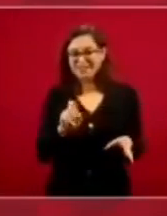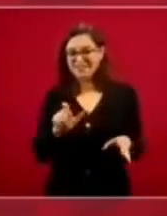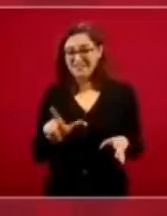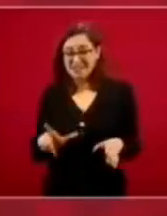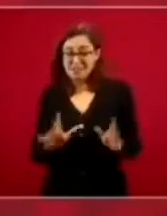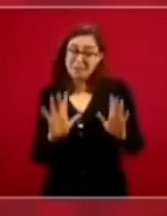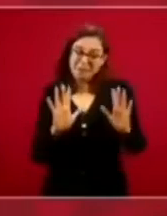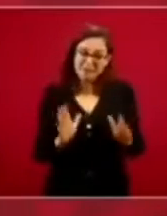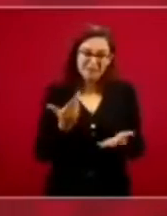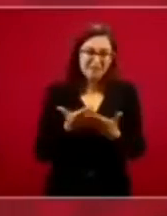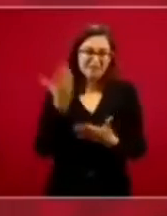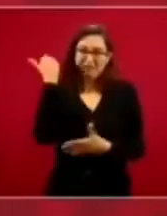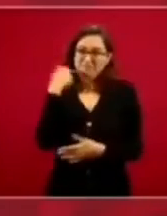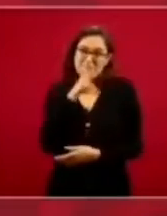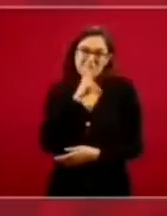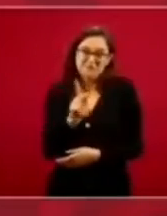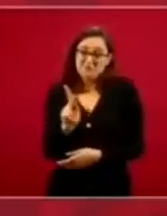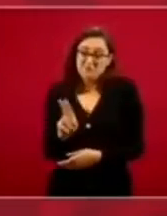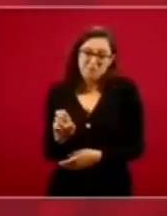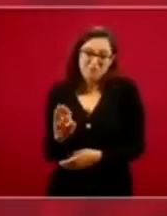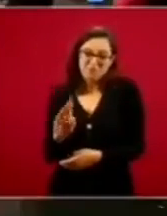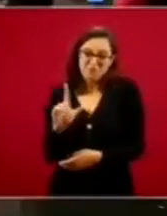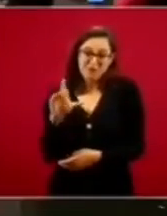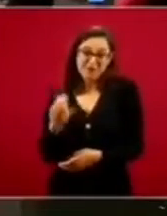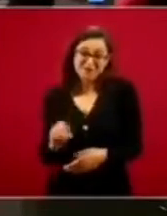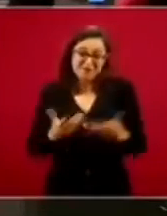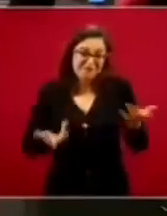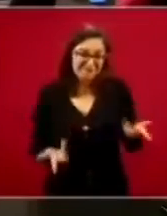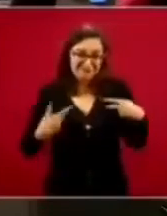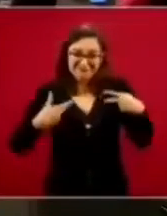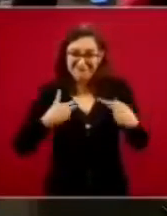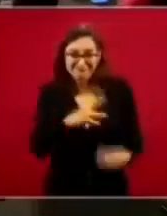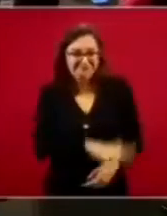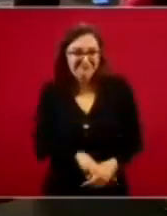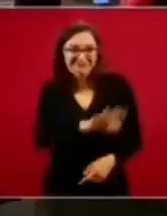más estatus,